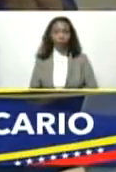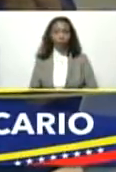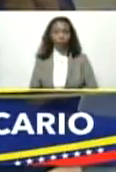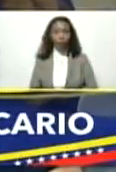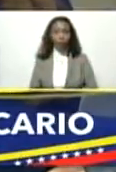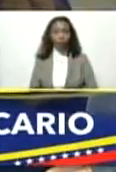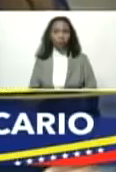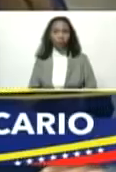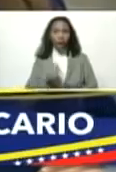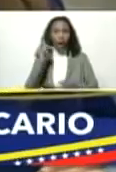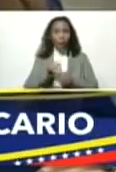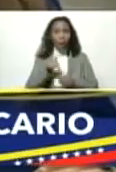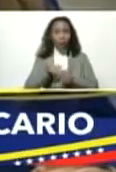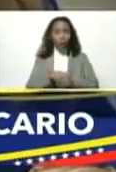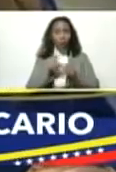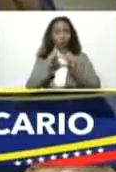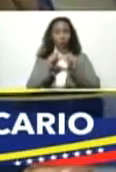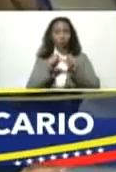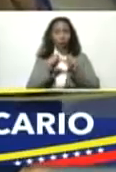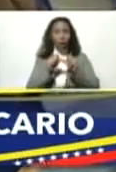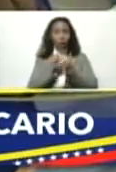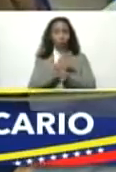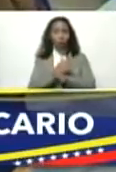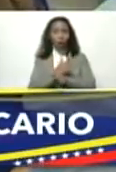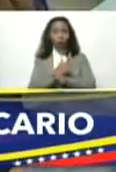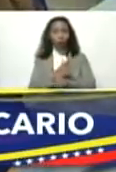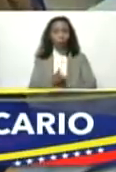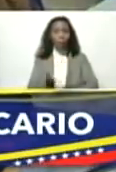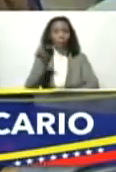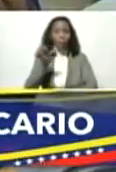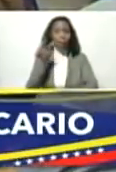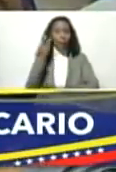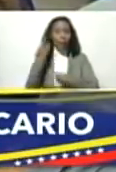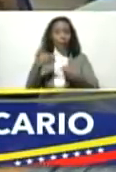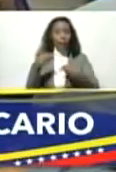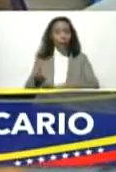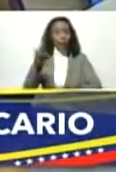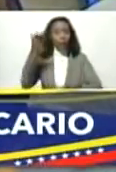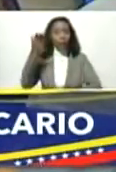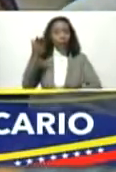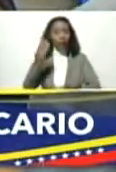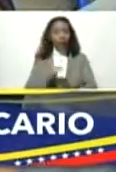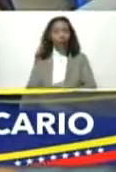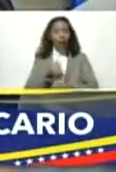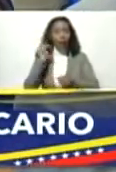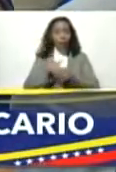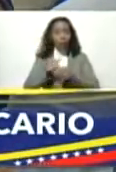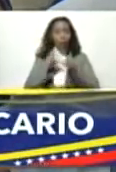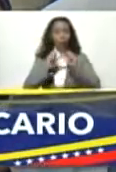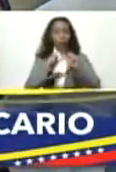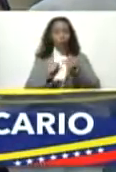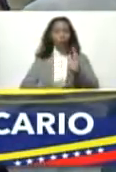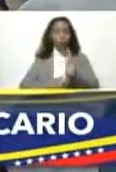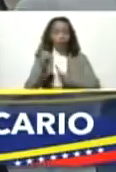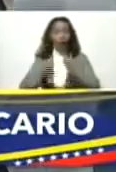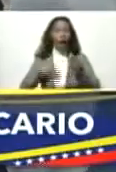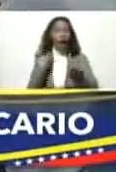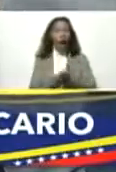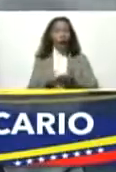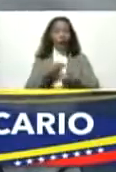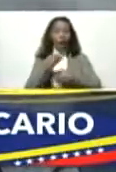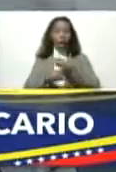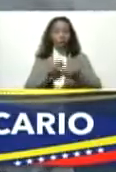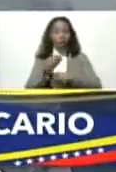el petróleo seguirá jugando un papel importante el petróleo lo seguiremos desarrollando hasta donde dé